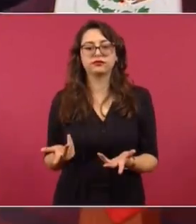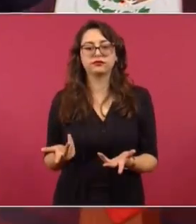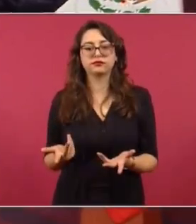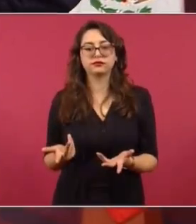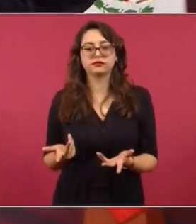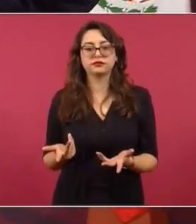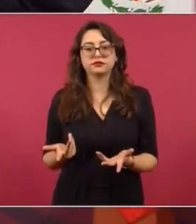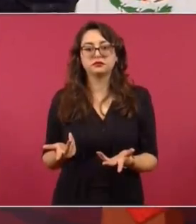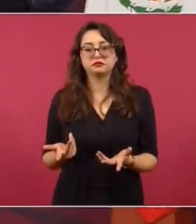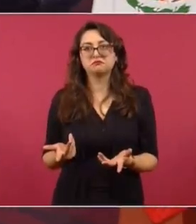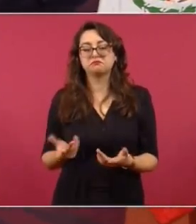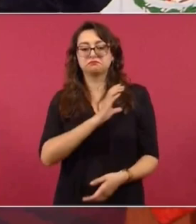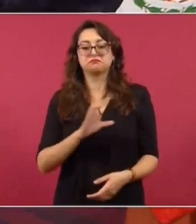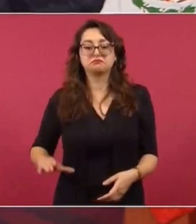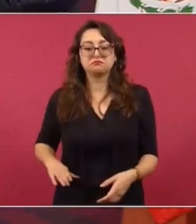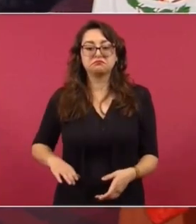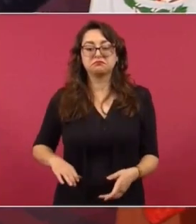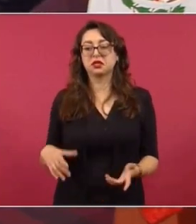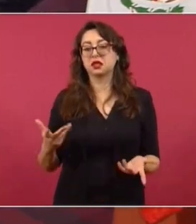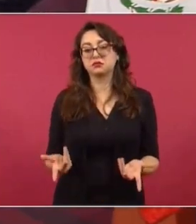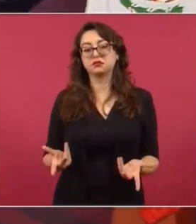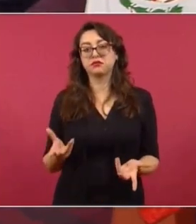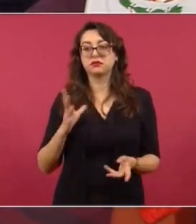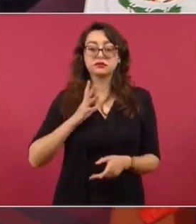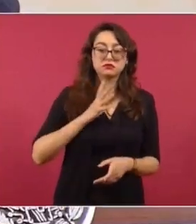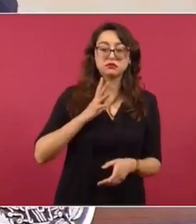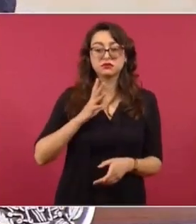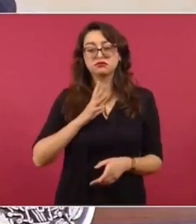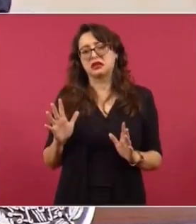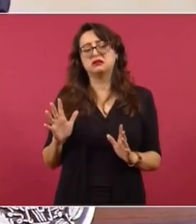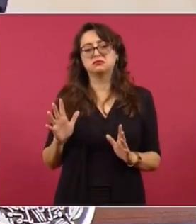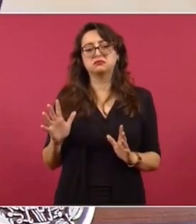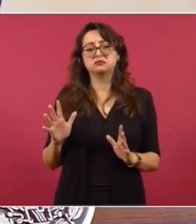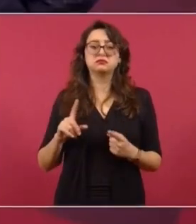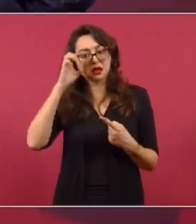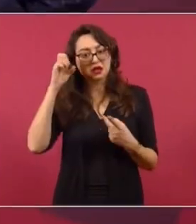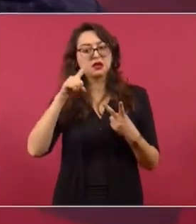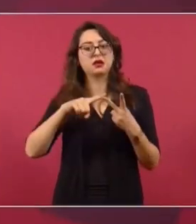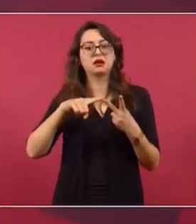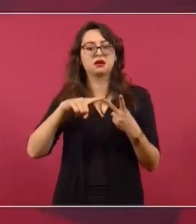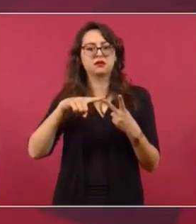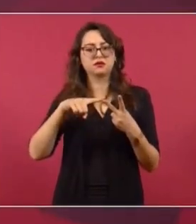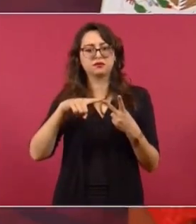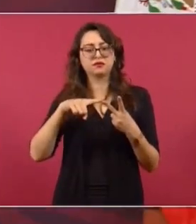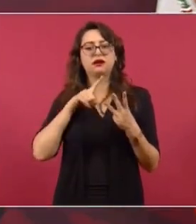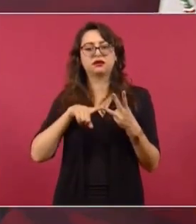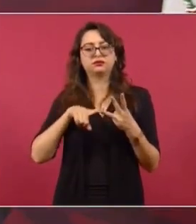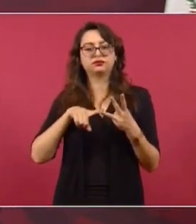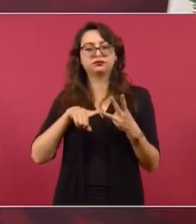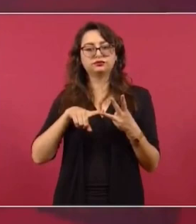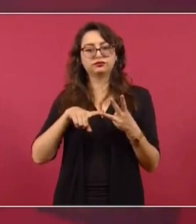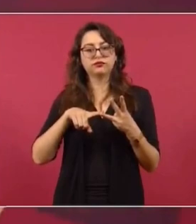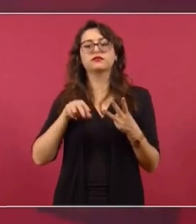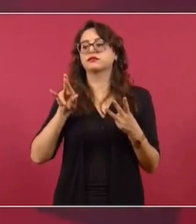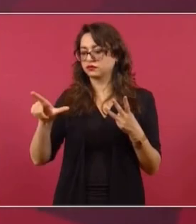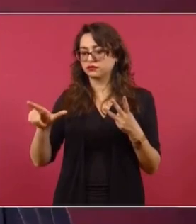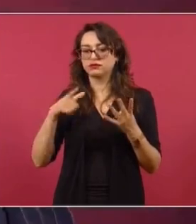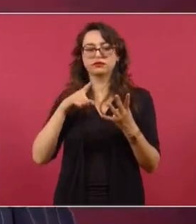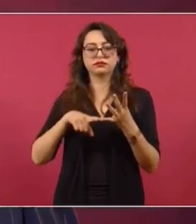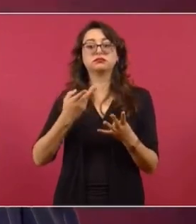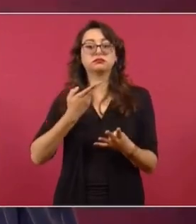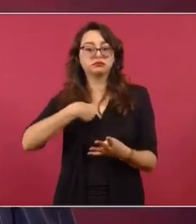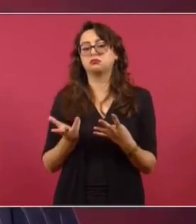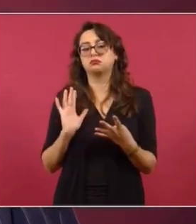flanco izquierdo, pues se habla de Marcelo Ebrard, Adán Augusto, de Ricardo Monreal,